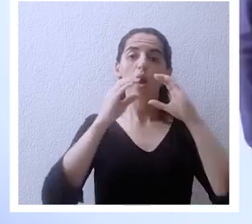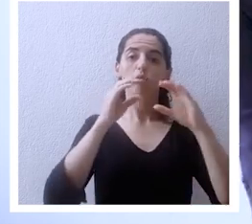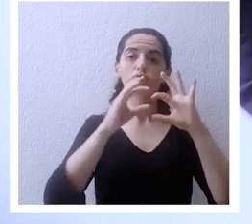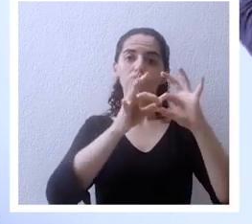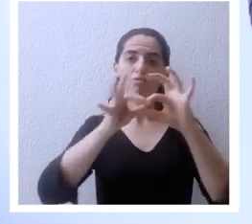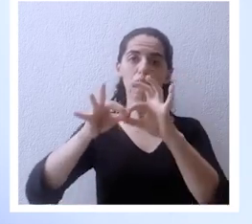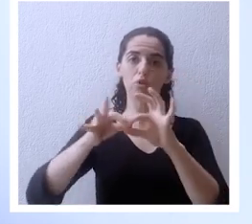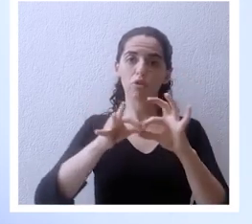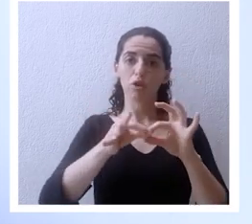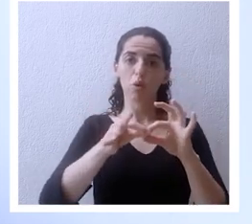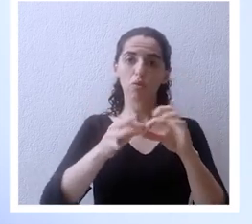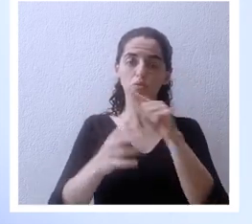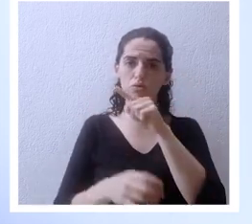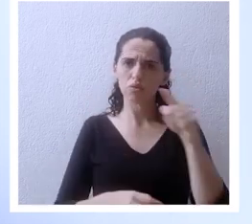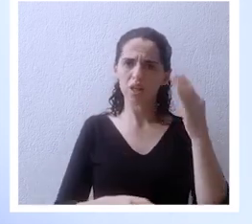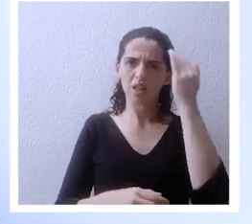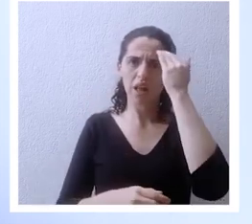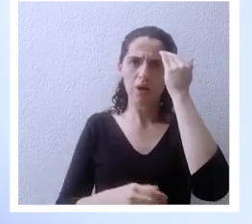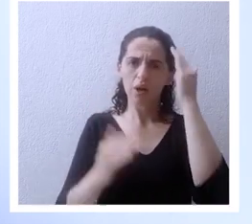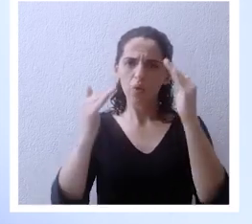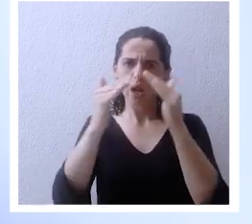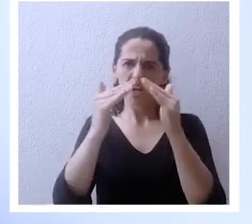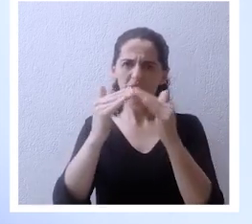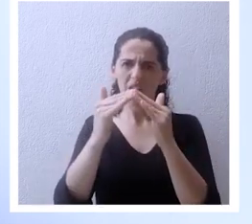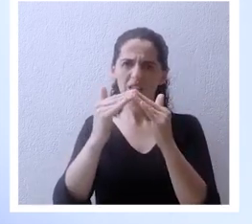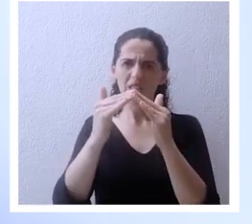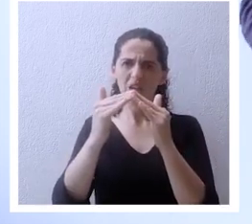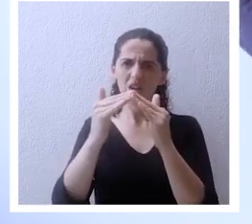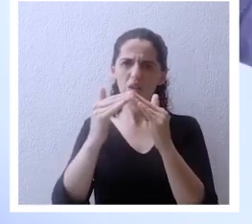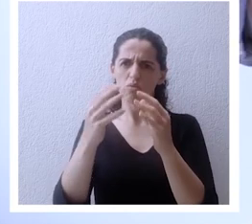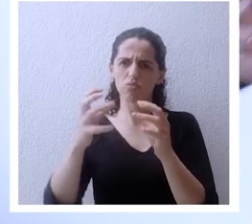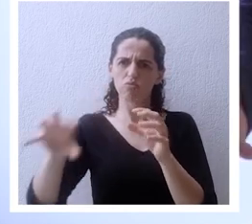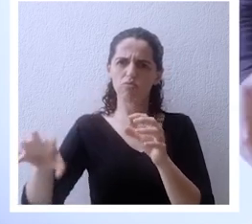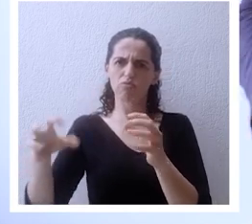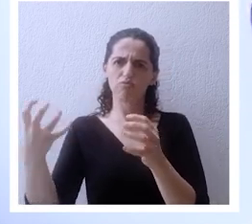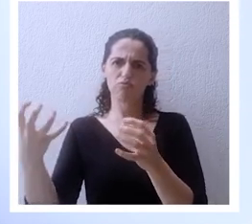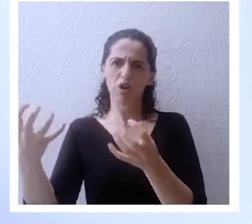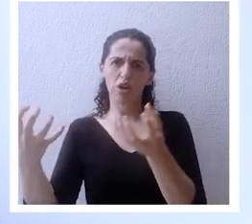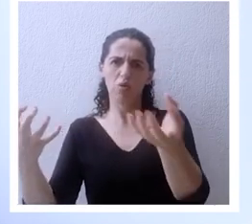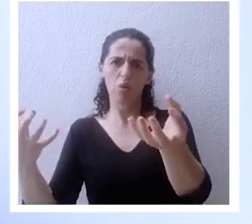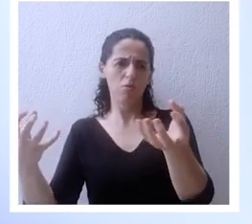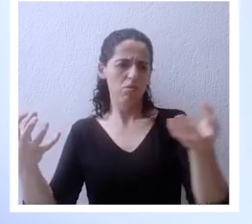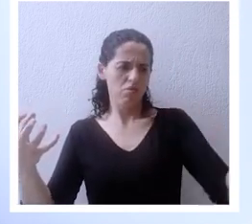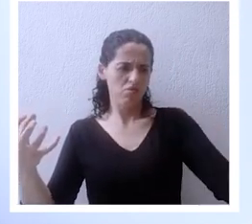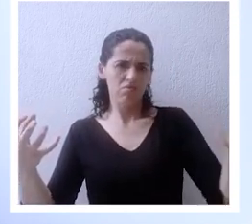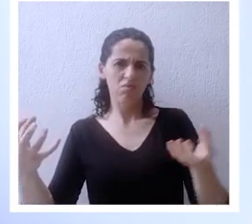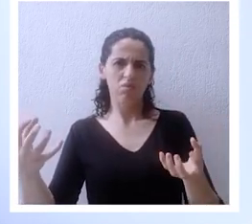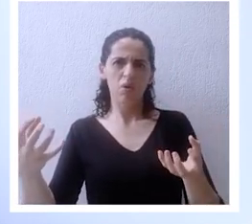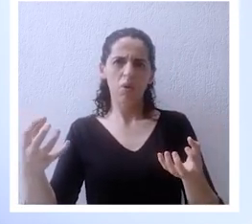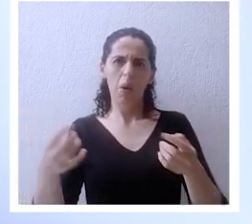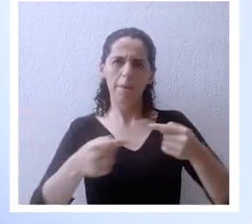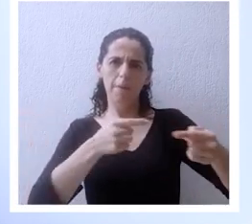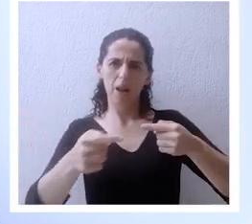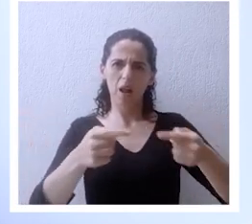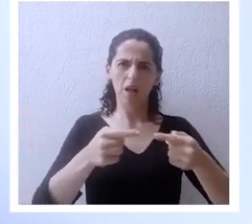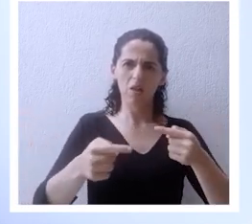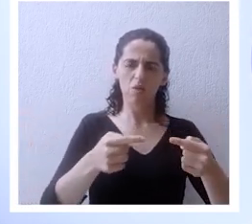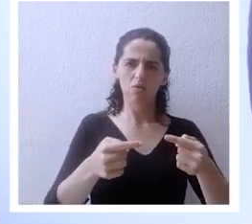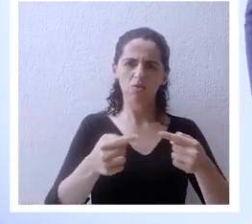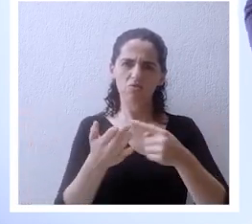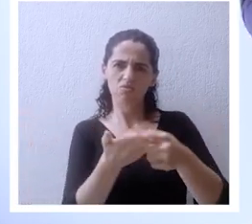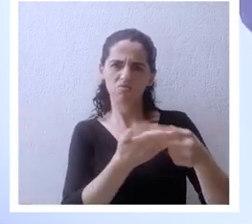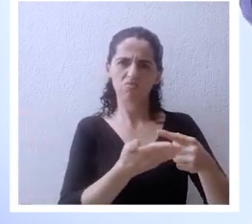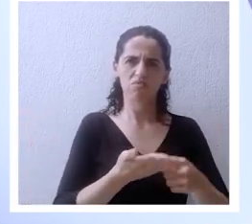imaginar en una casa unos por un lado otros por otro lado disensiones pleitos y no sé cuántos de los que nos están viendo